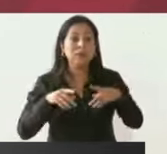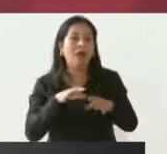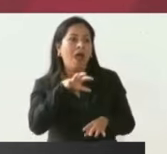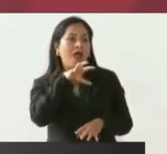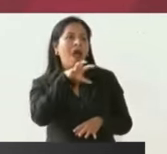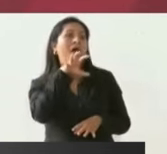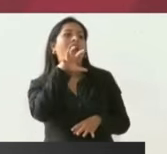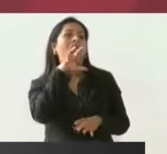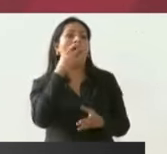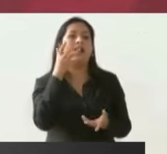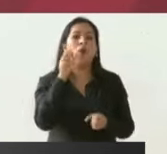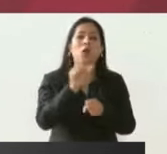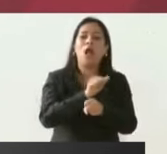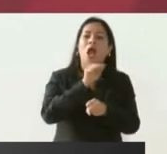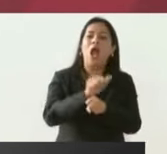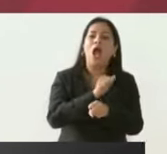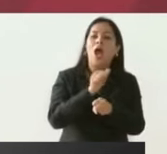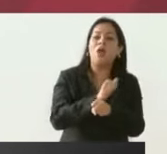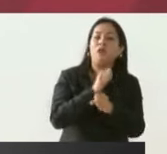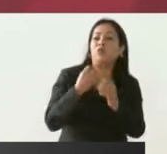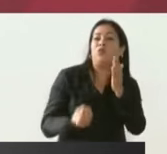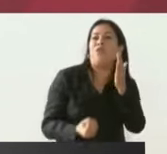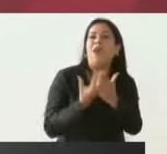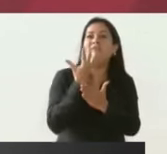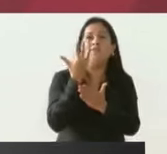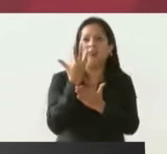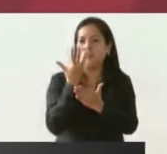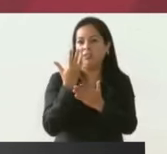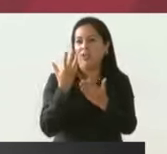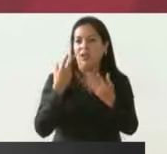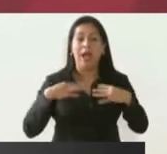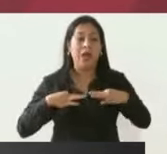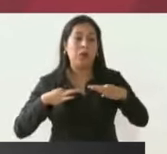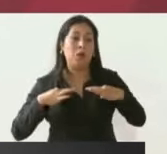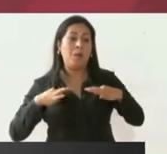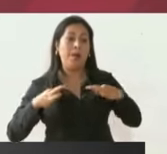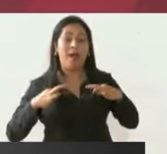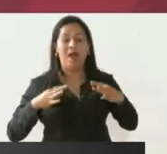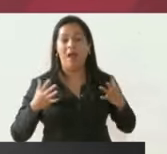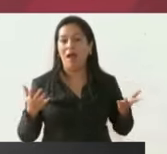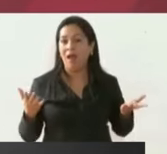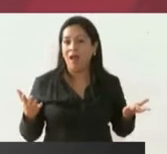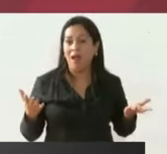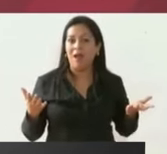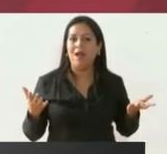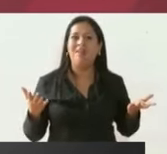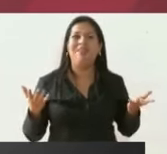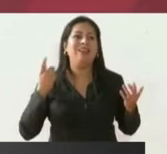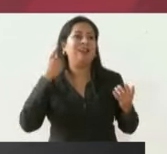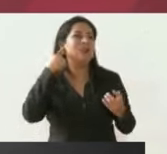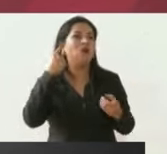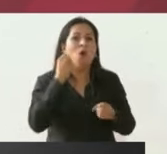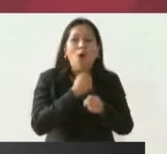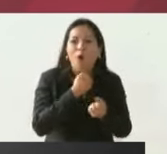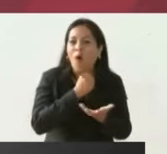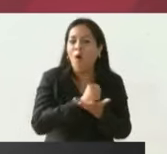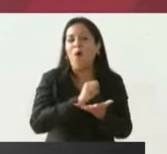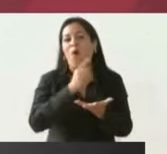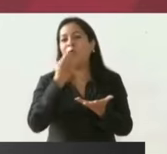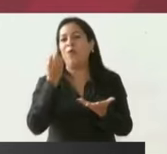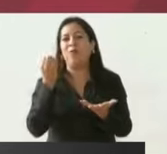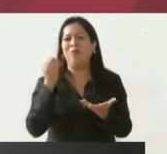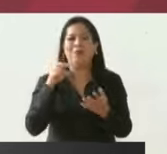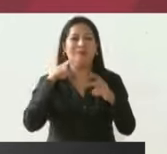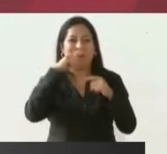los carros últimos modelos la ropa de marca las alajas puro